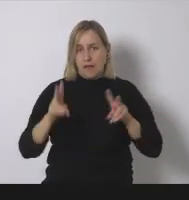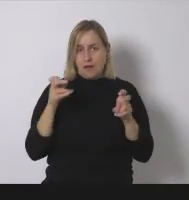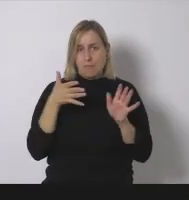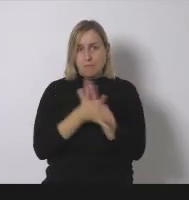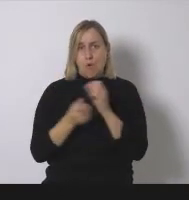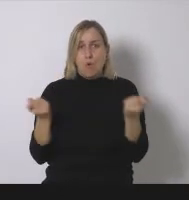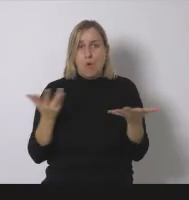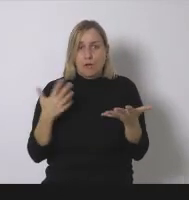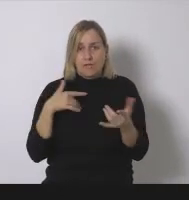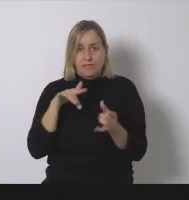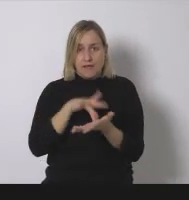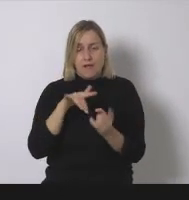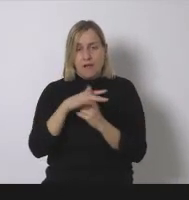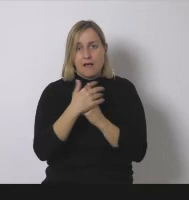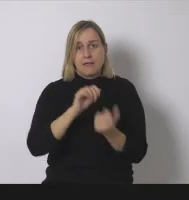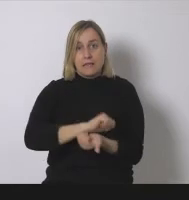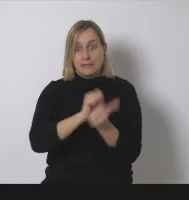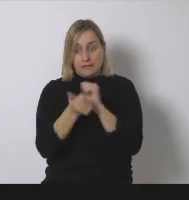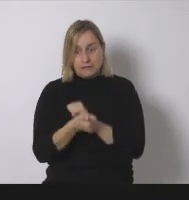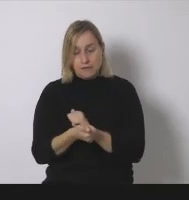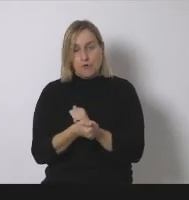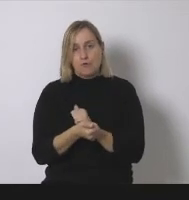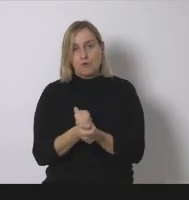modelo de generación eléctrica